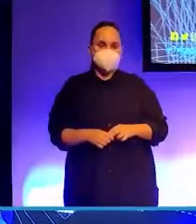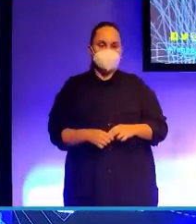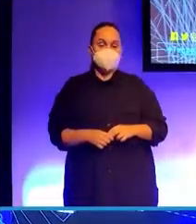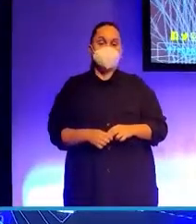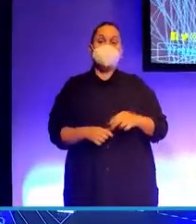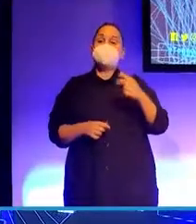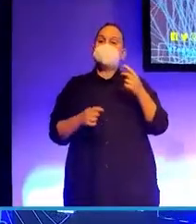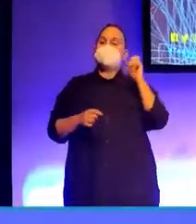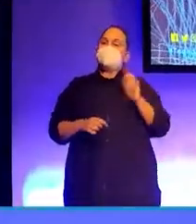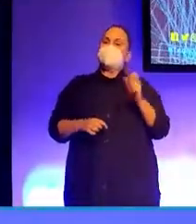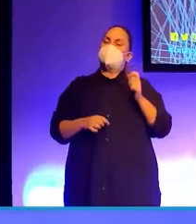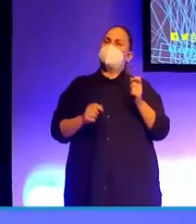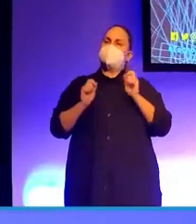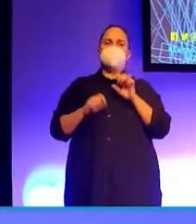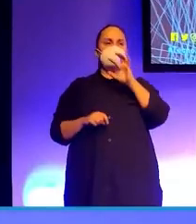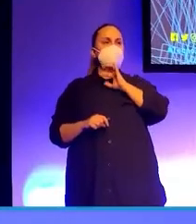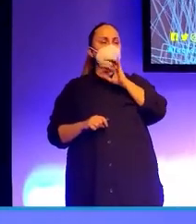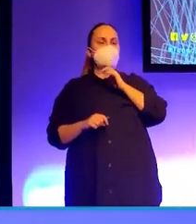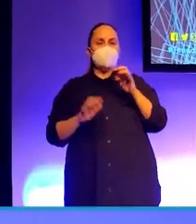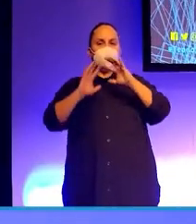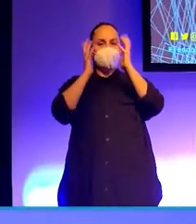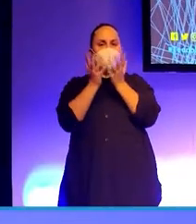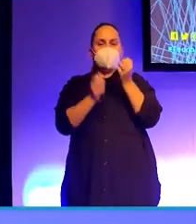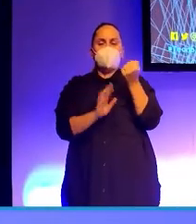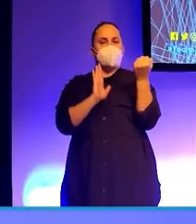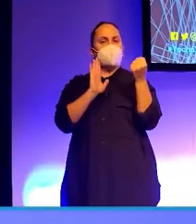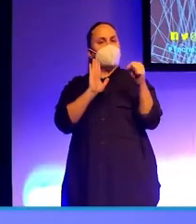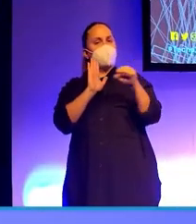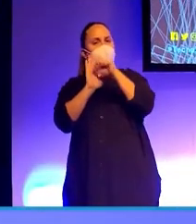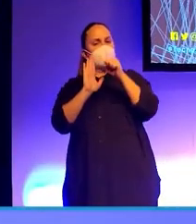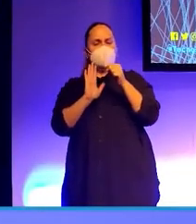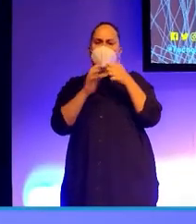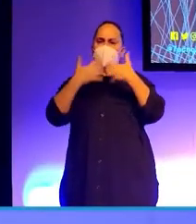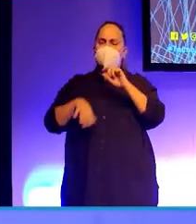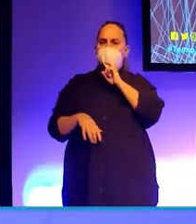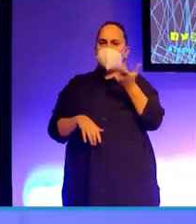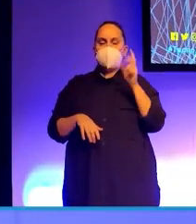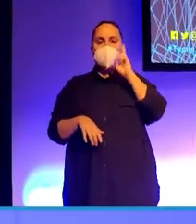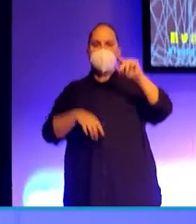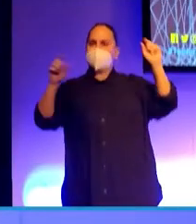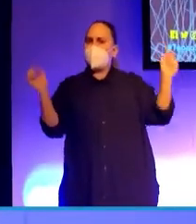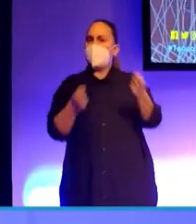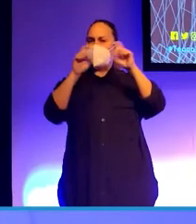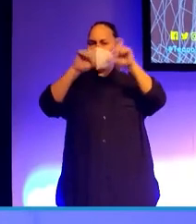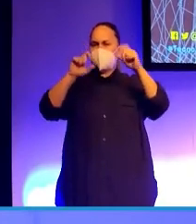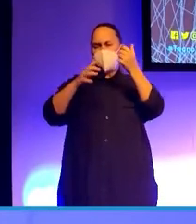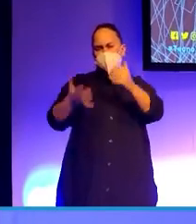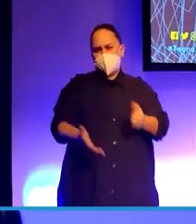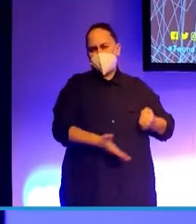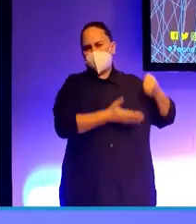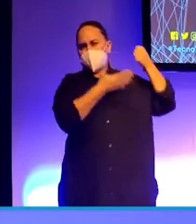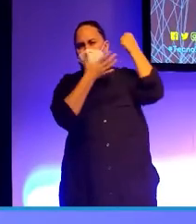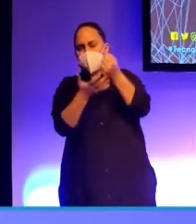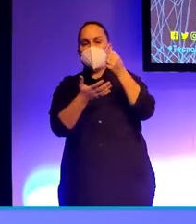A veces resulta curioso cómo funciona el mundo de las marcas. Vemos como campañas, como empresas invierten cantidades enormes de